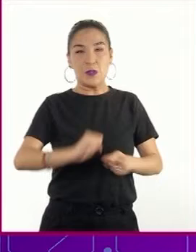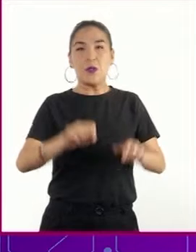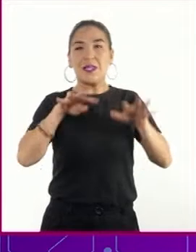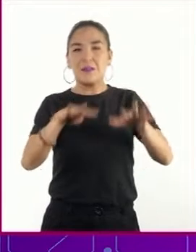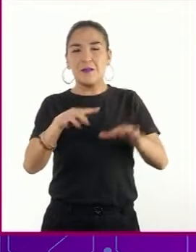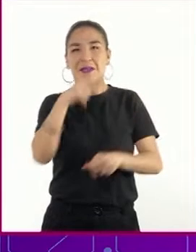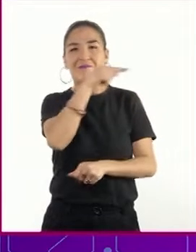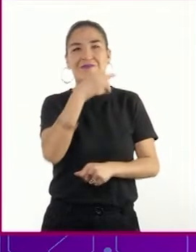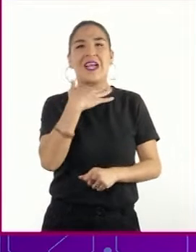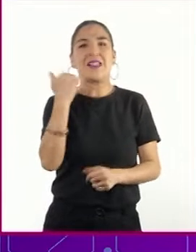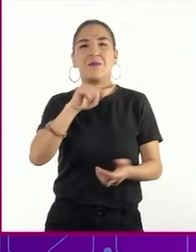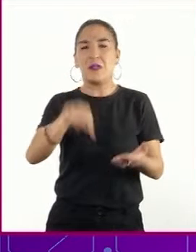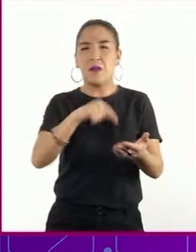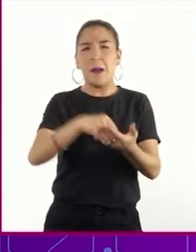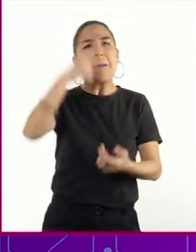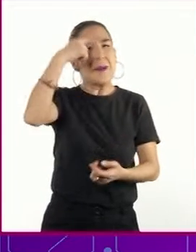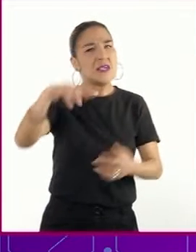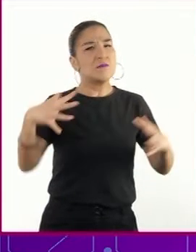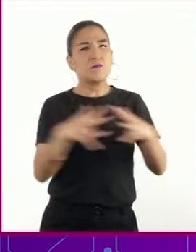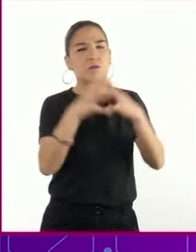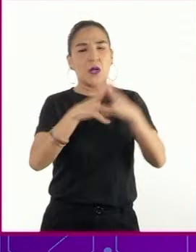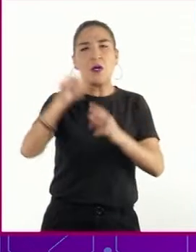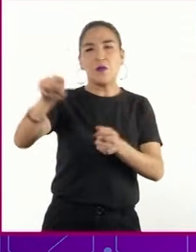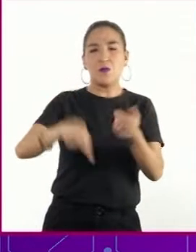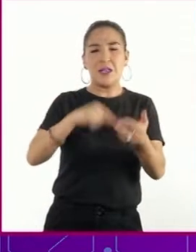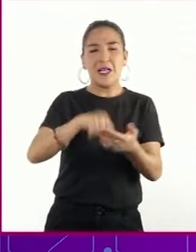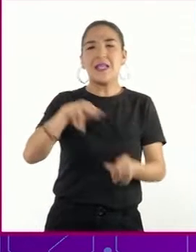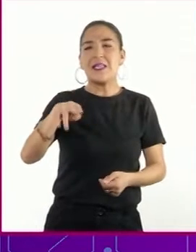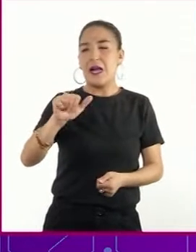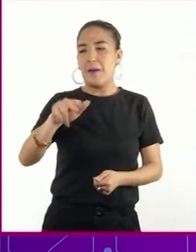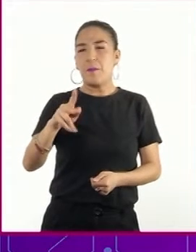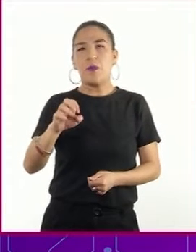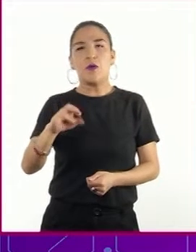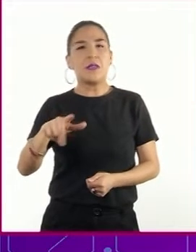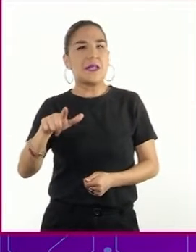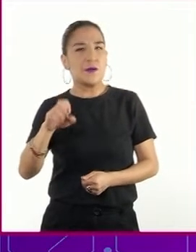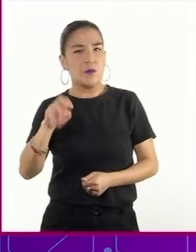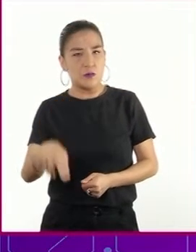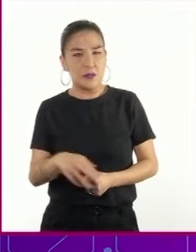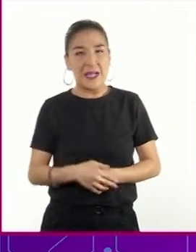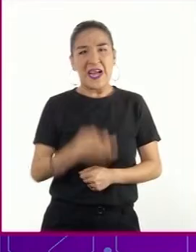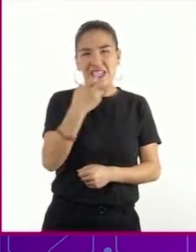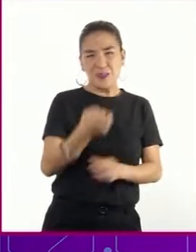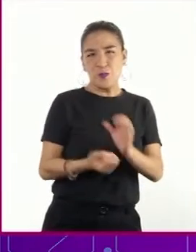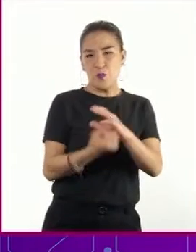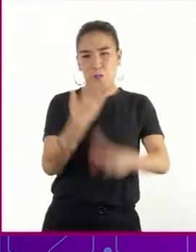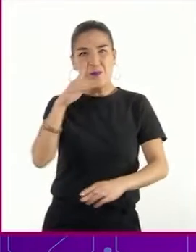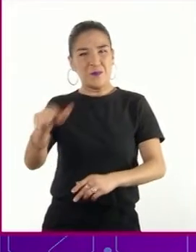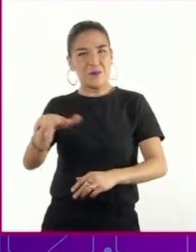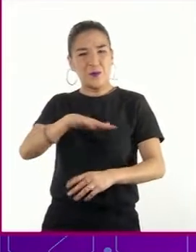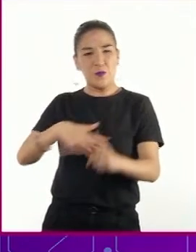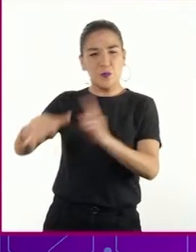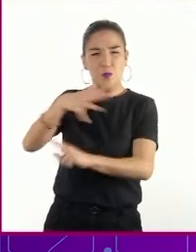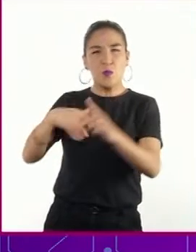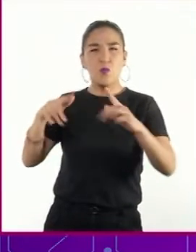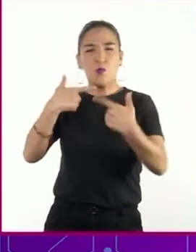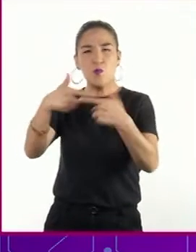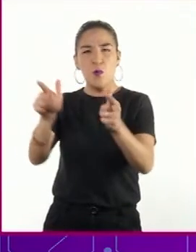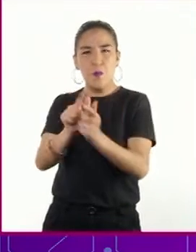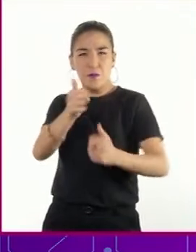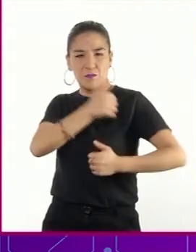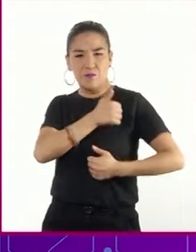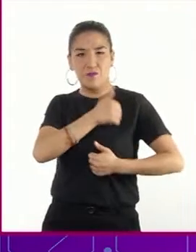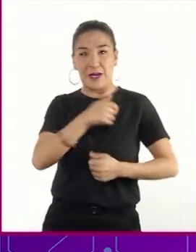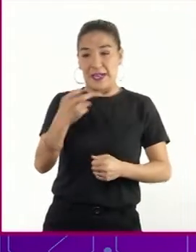en Alemania, para luchar contra las tropas napoleónicas invasoras. La nueva milicia integró en sus filas a los hombres que,